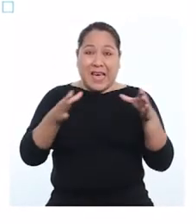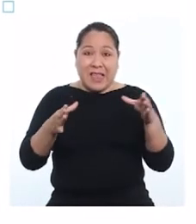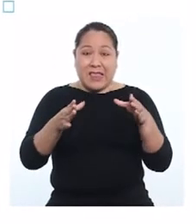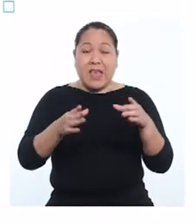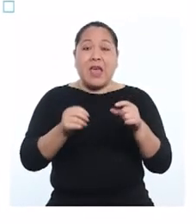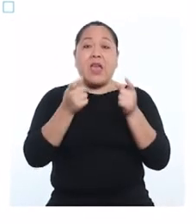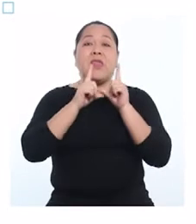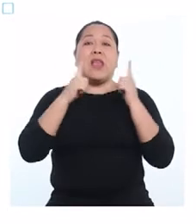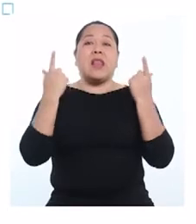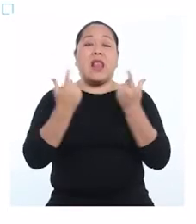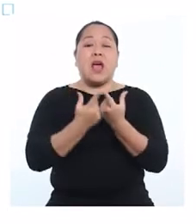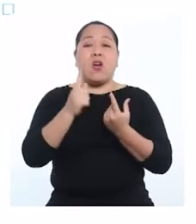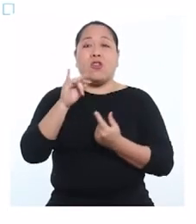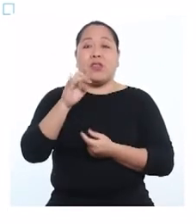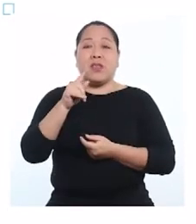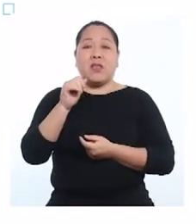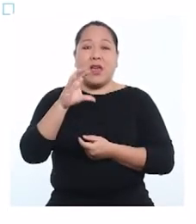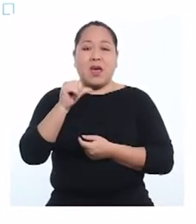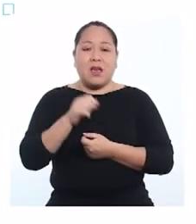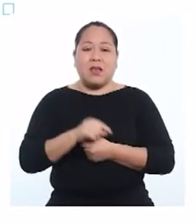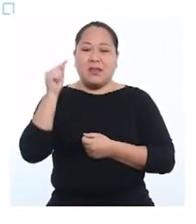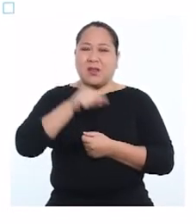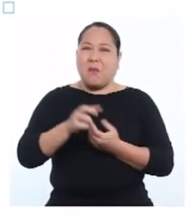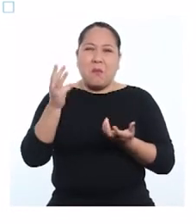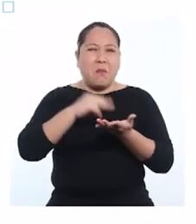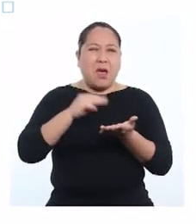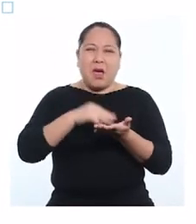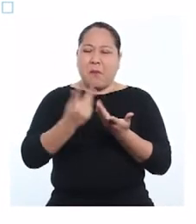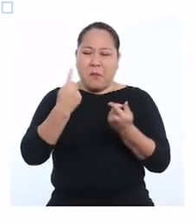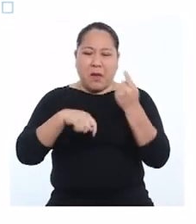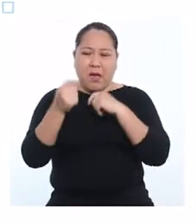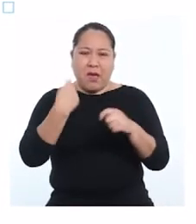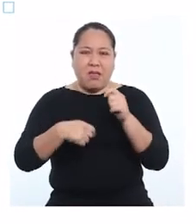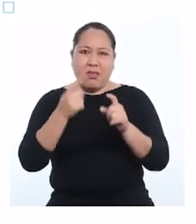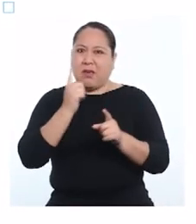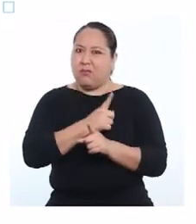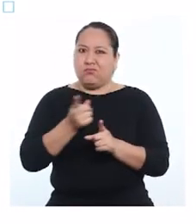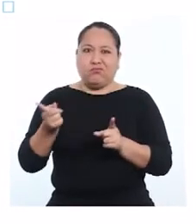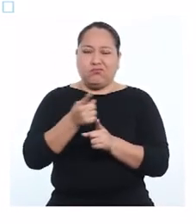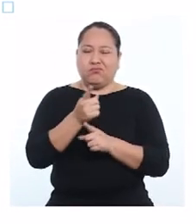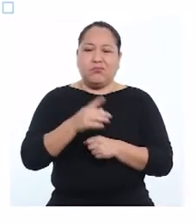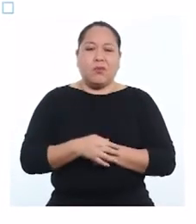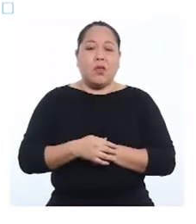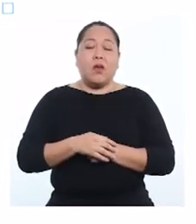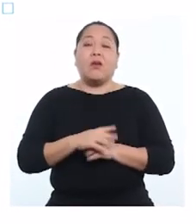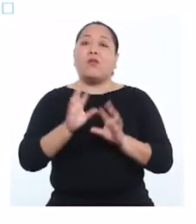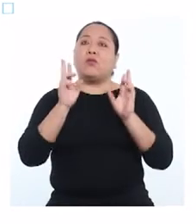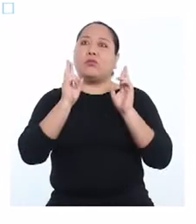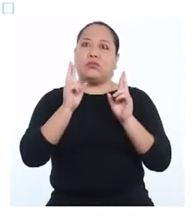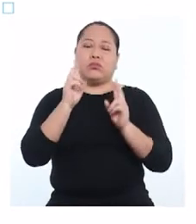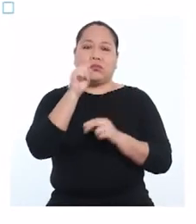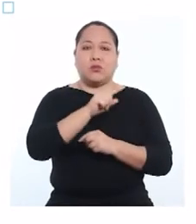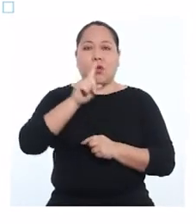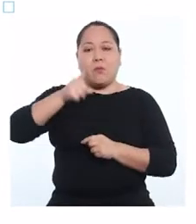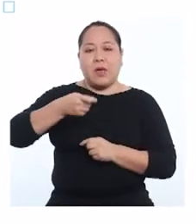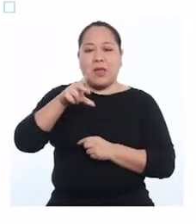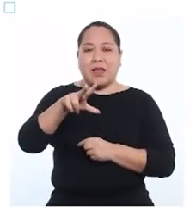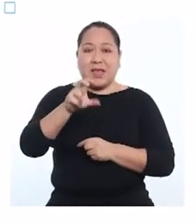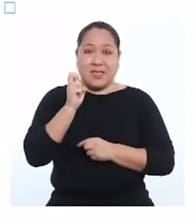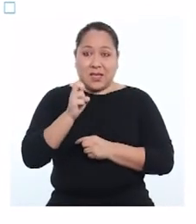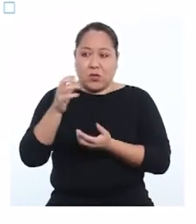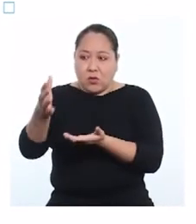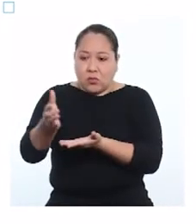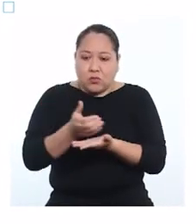fue la especie silvestre más expuesta al tráfico ilegal. Felizmente, 1,339 ejemplares